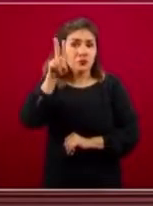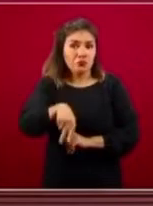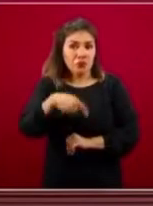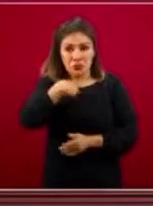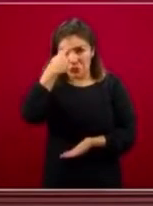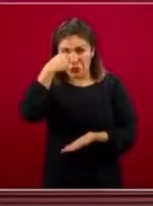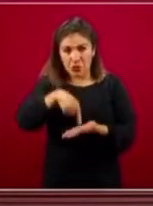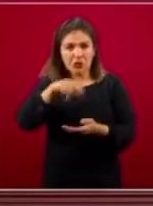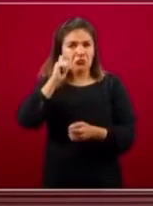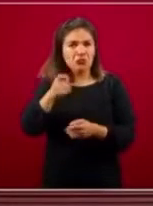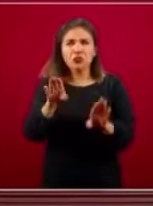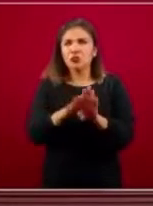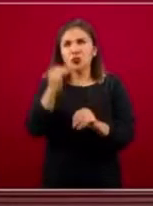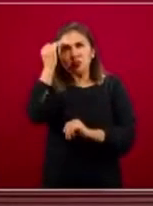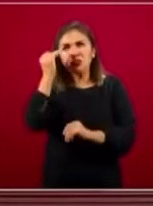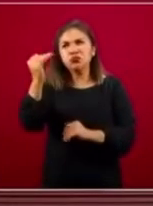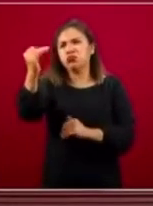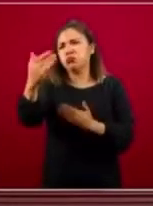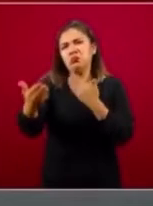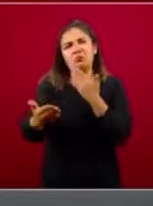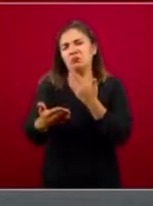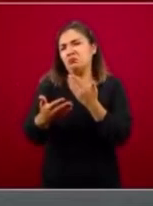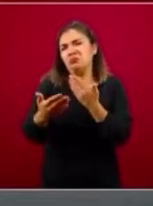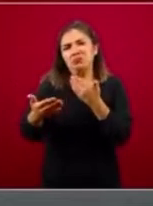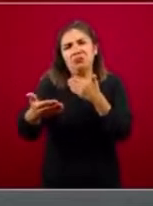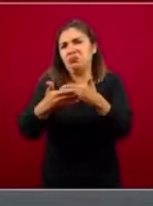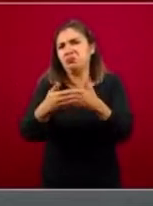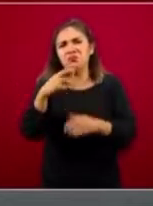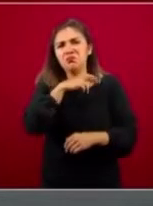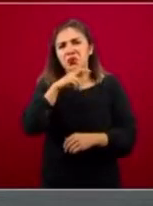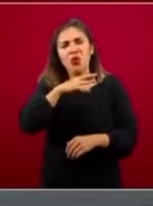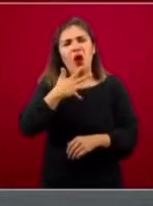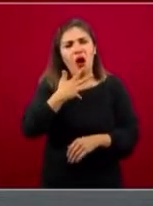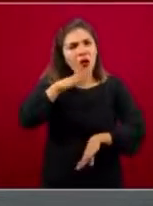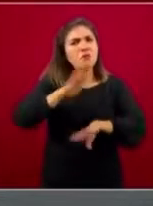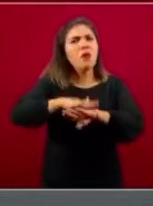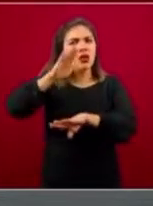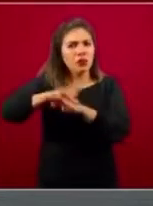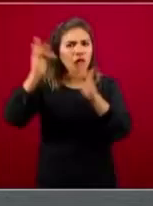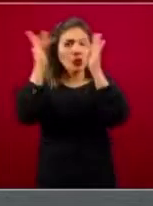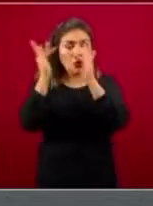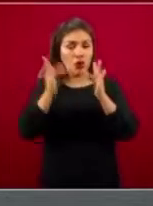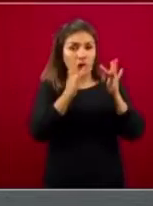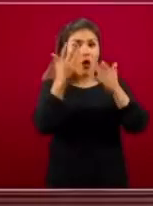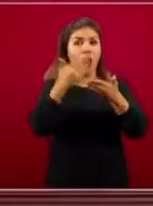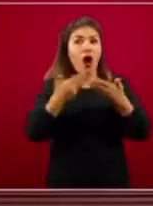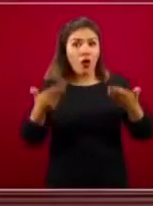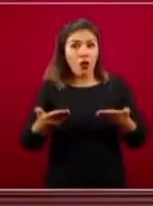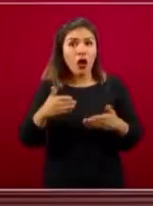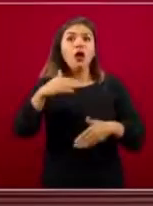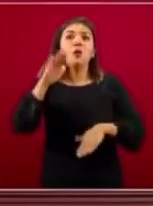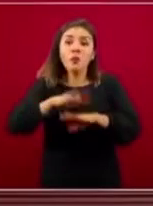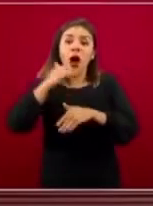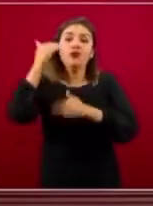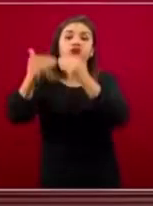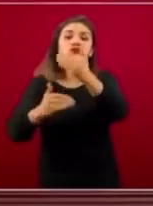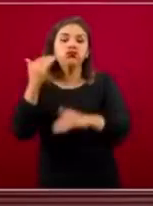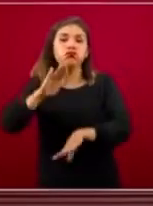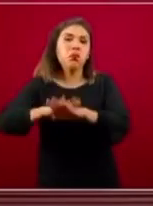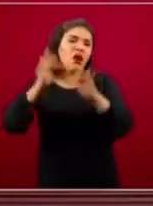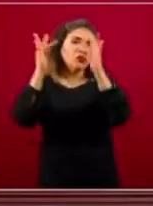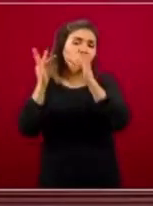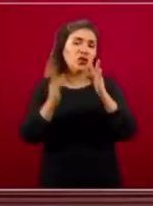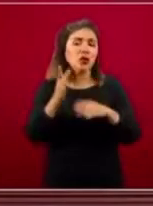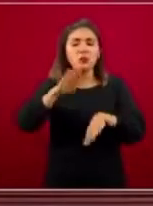creo que es una cuestión de muy poco tiempo. Tenemos ya bastantes más conectados hoy en día y vamos a conectar muchos más en las